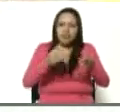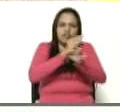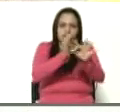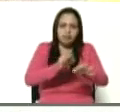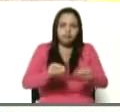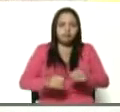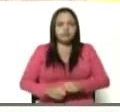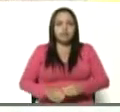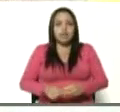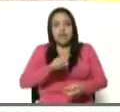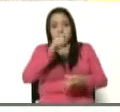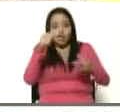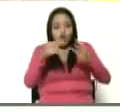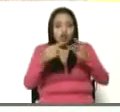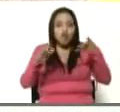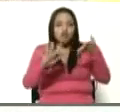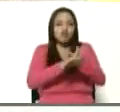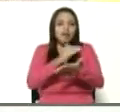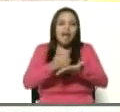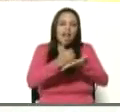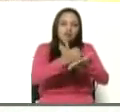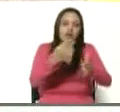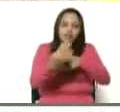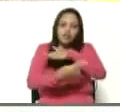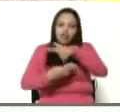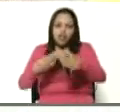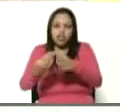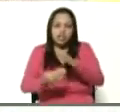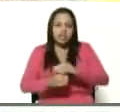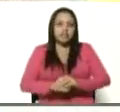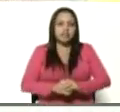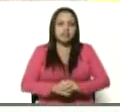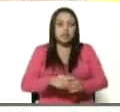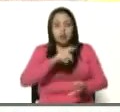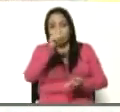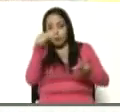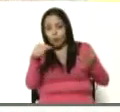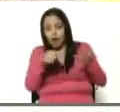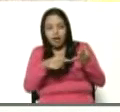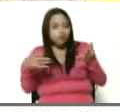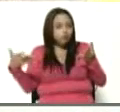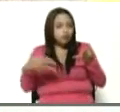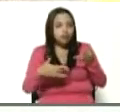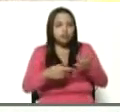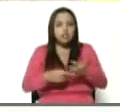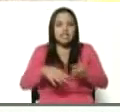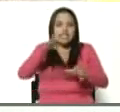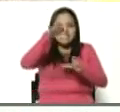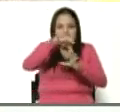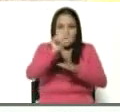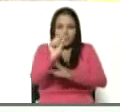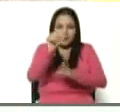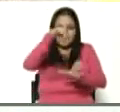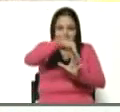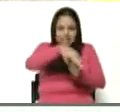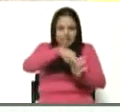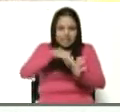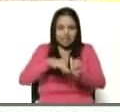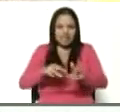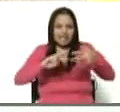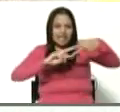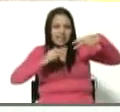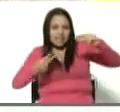tercer vértice de insumos biológicos y sintéticos. El cuarto vértice de semillas y genética